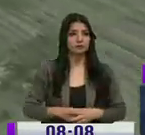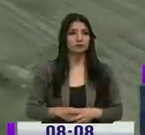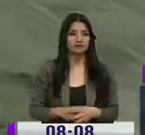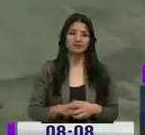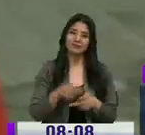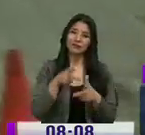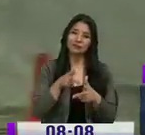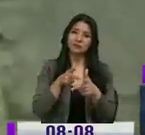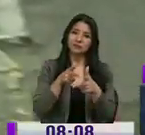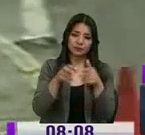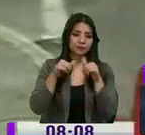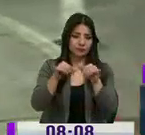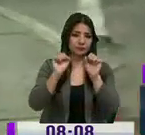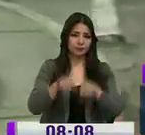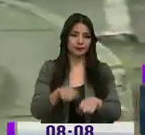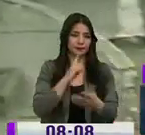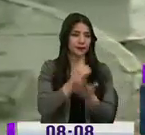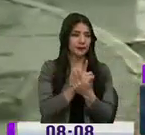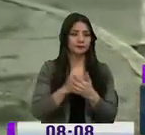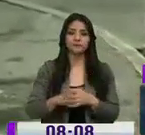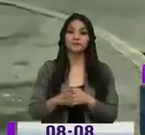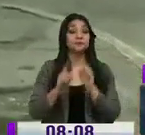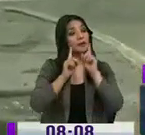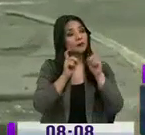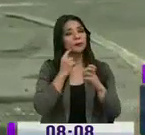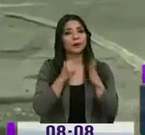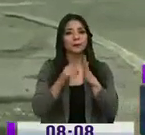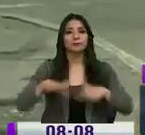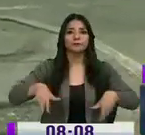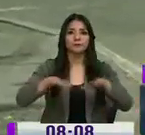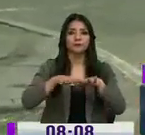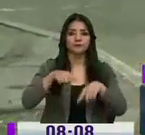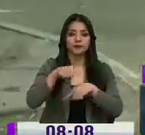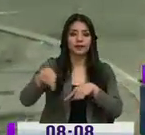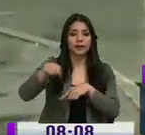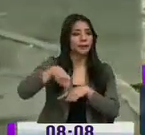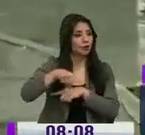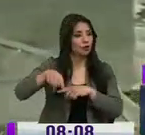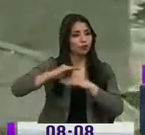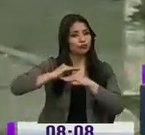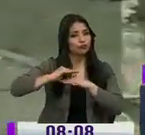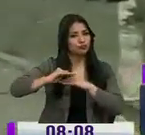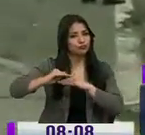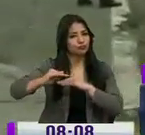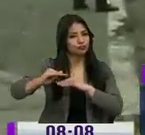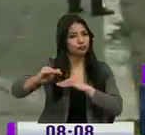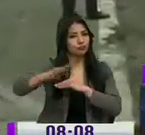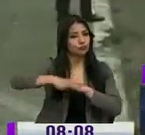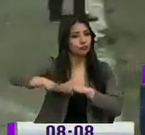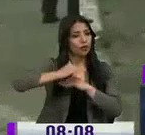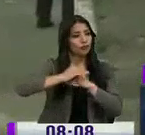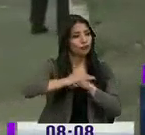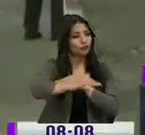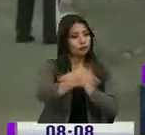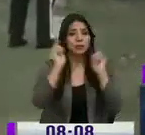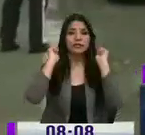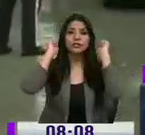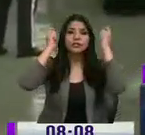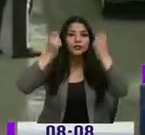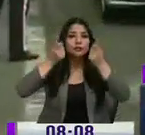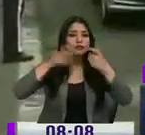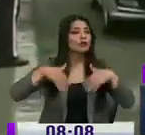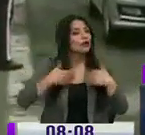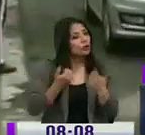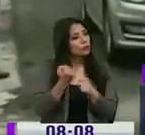pesada, pero sea continua. ¿Qué pasa, por ejemplo, con sectores como el trébol que se estaba reasfaltando, también el sector de las Chiris? ¿Cómo avanzan estos